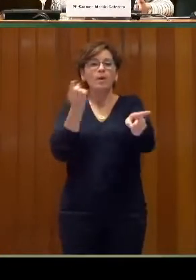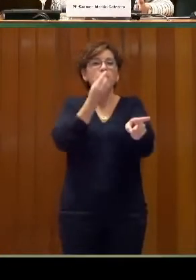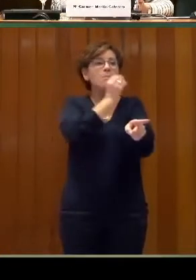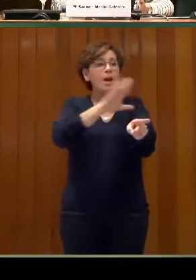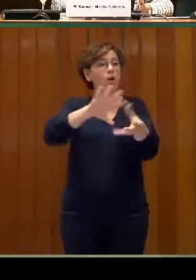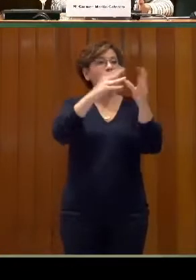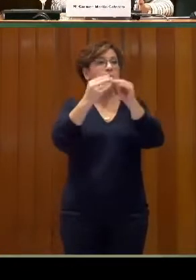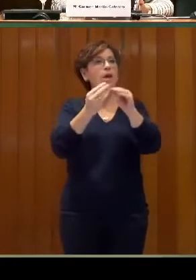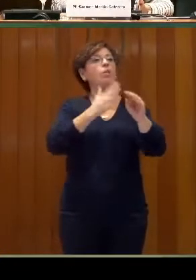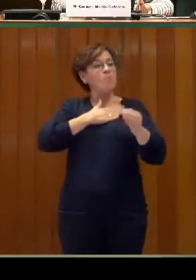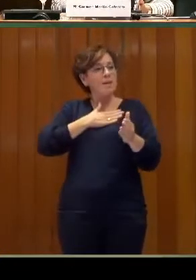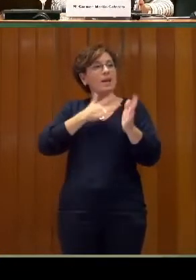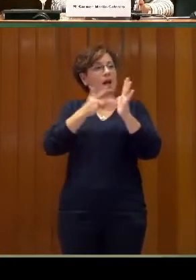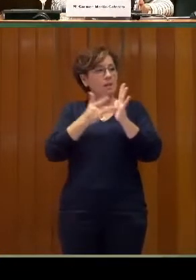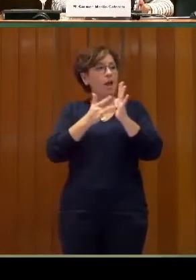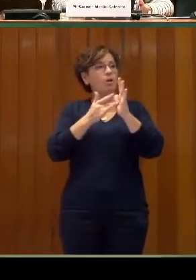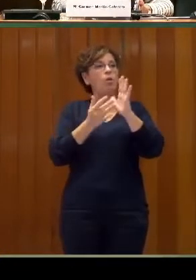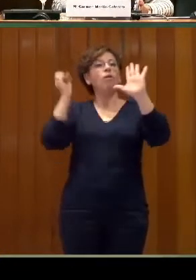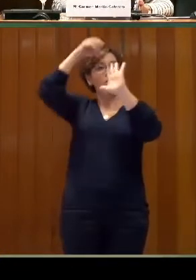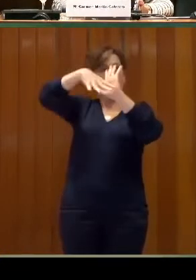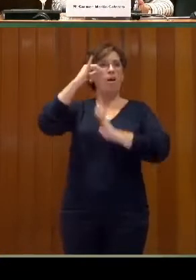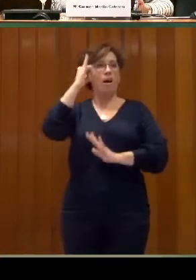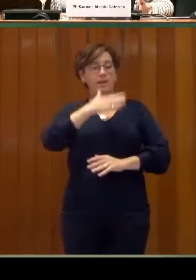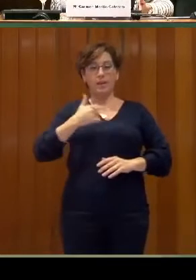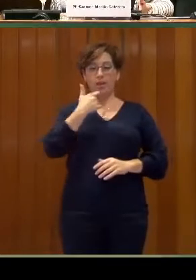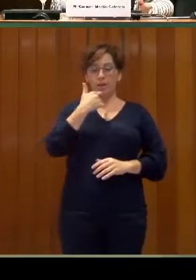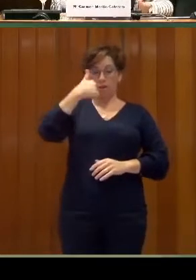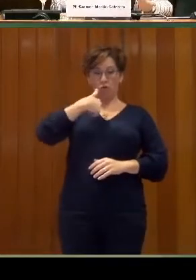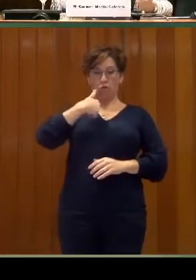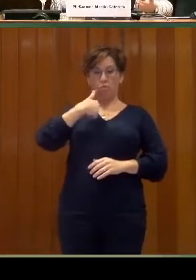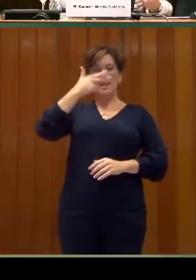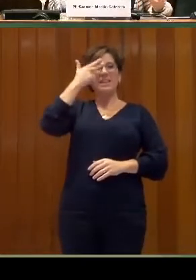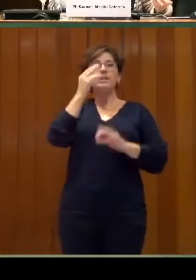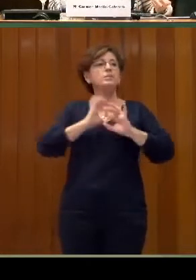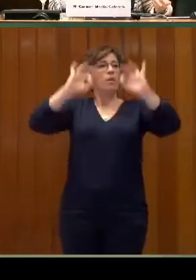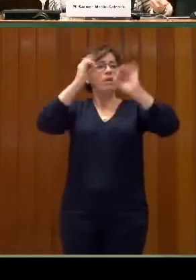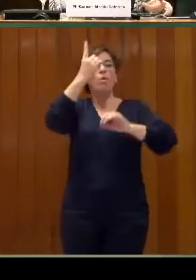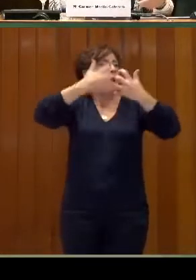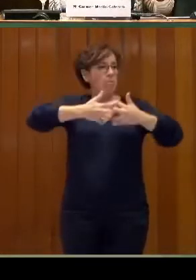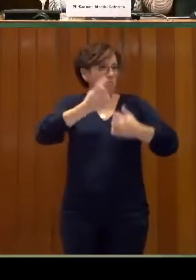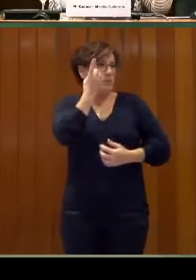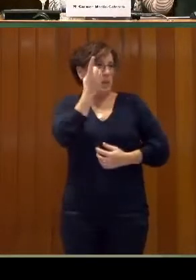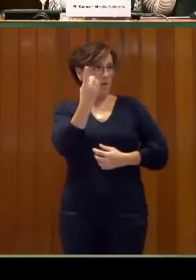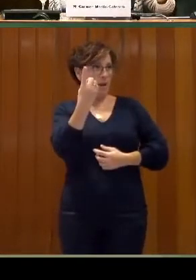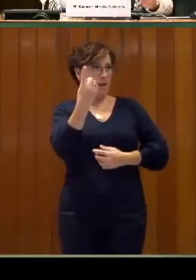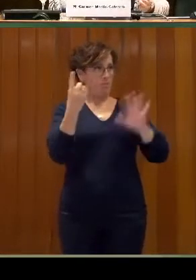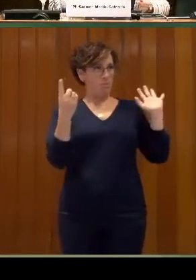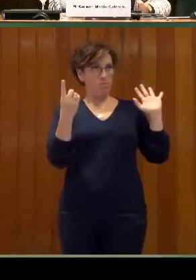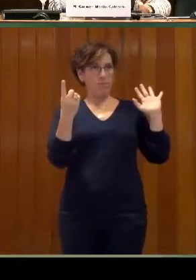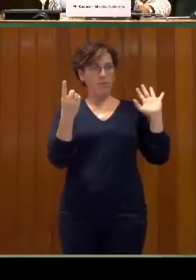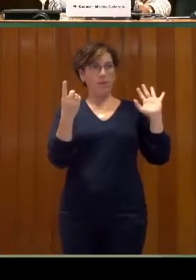páginas yo creo donde alguien que quiere adquirir un terminal se dirige de la misma manera que quiere saber qué tal